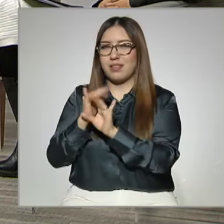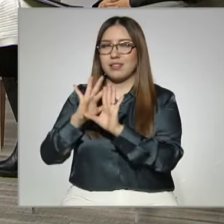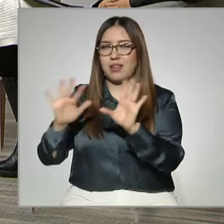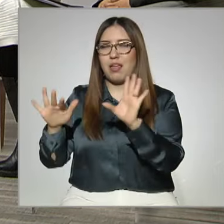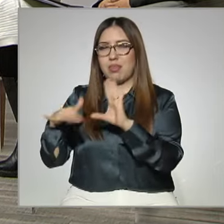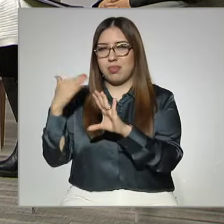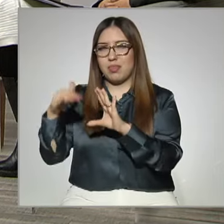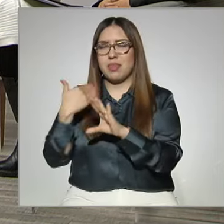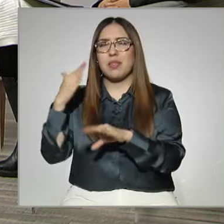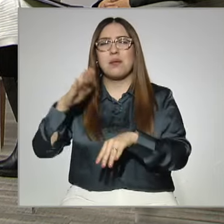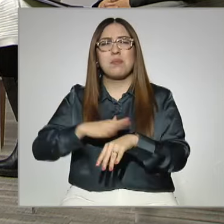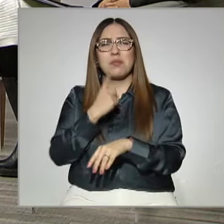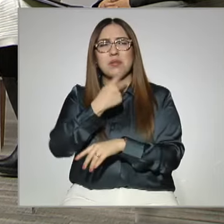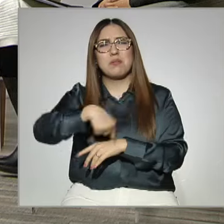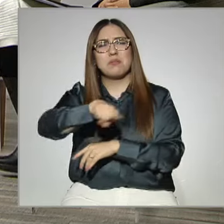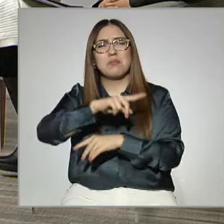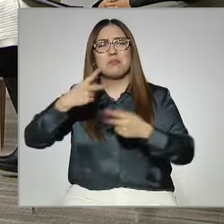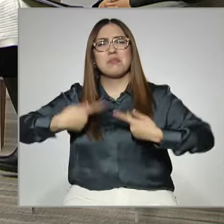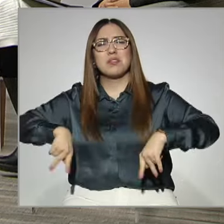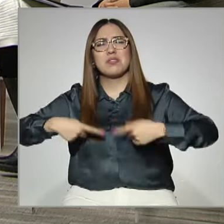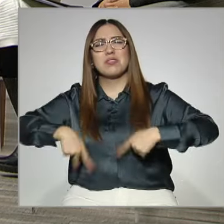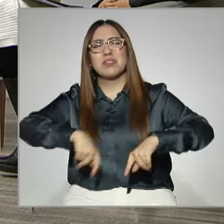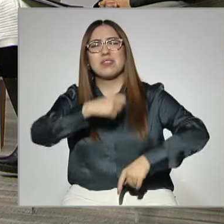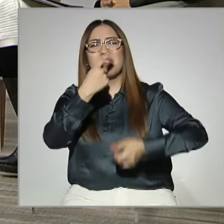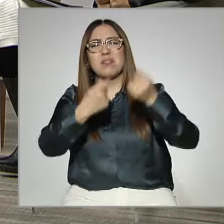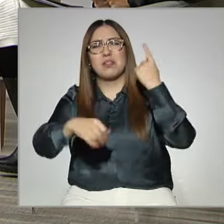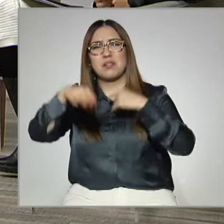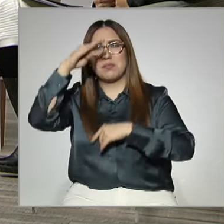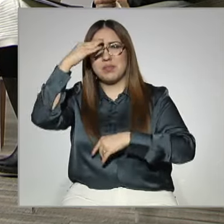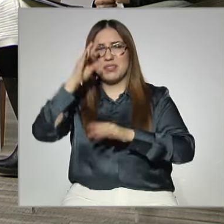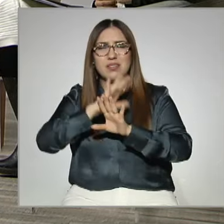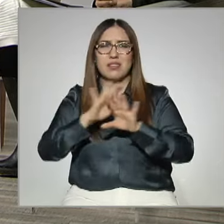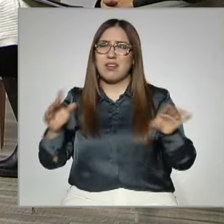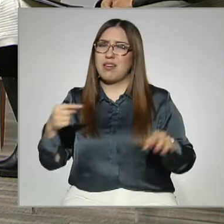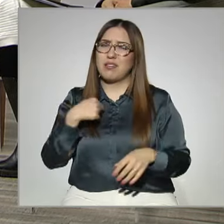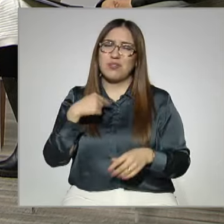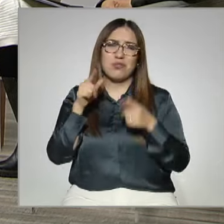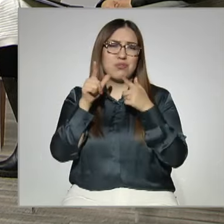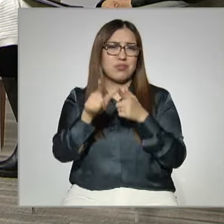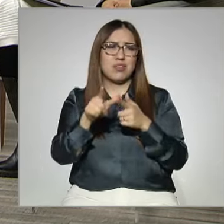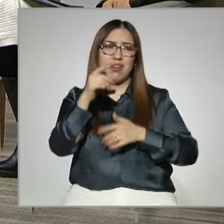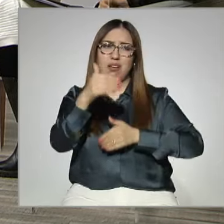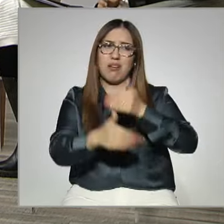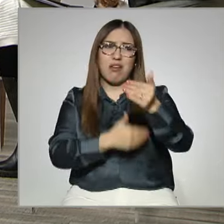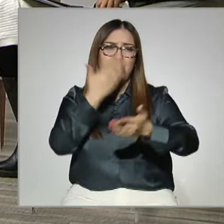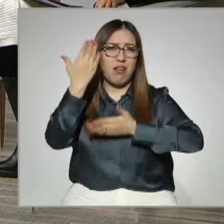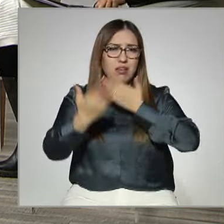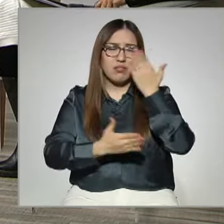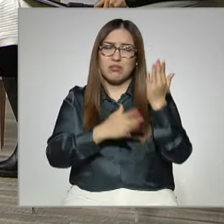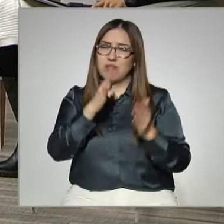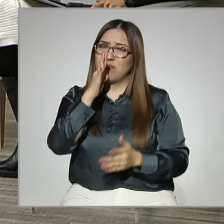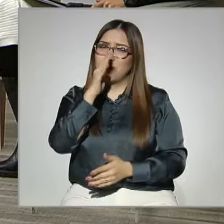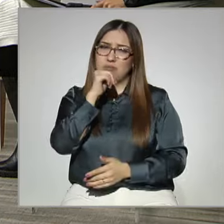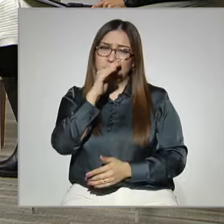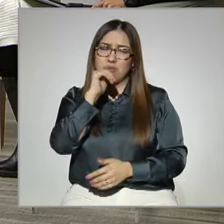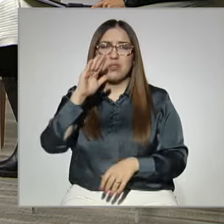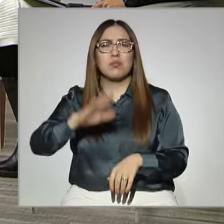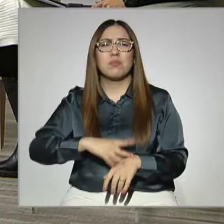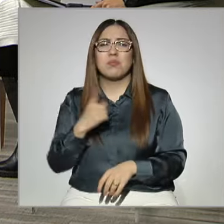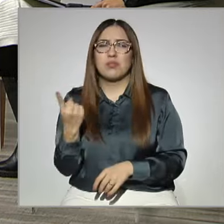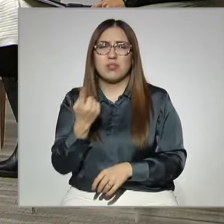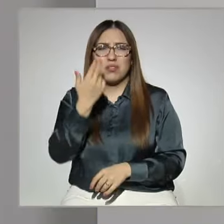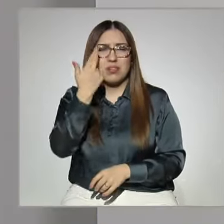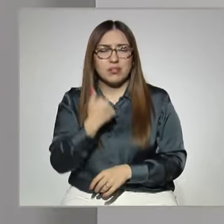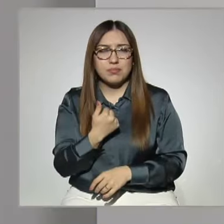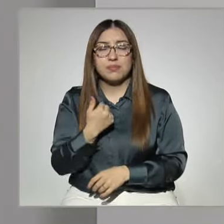deba de pensar que hasta ahí llegaron, que es su límite, que ya no pueden continuar sus estudios? Maestra. Un mensaje importante, Lupita,